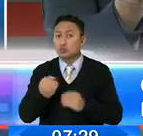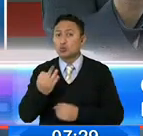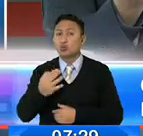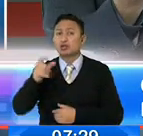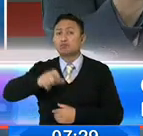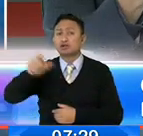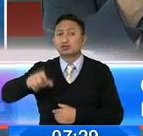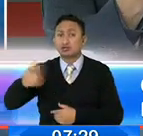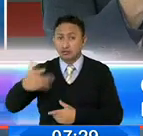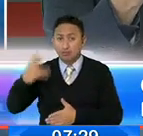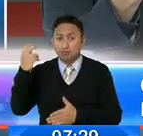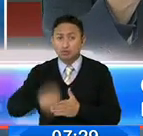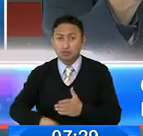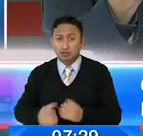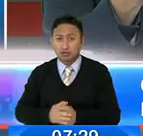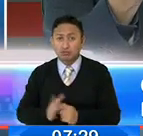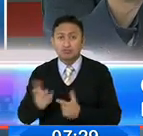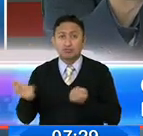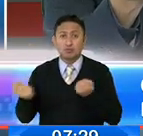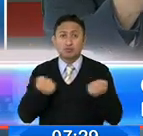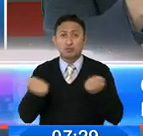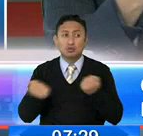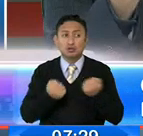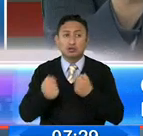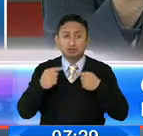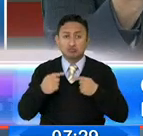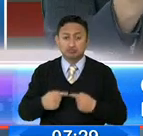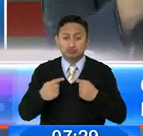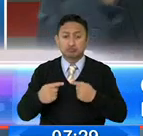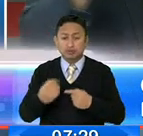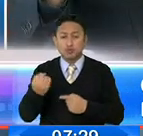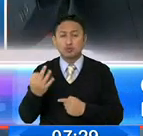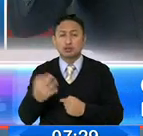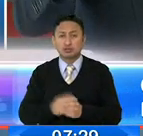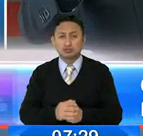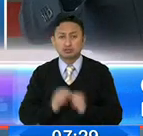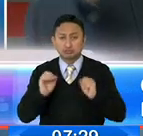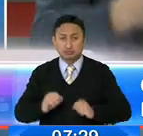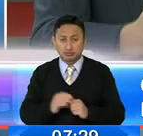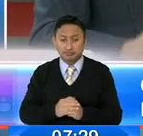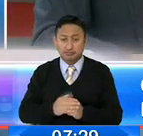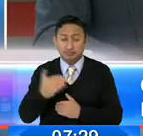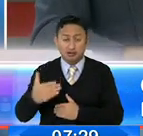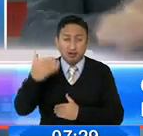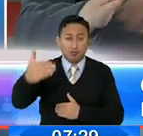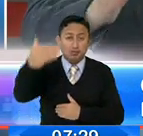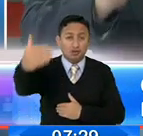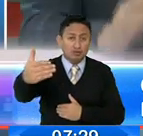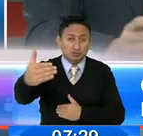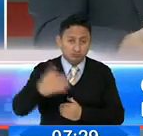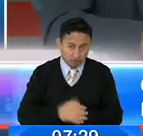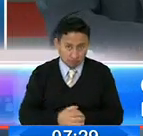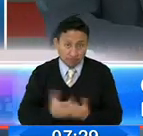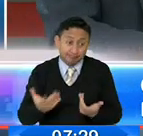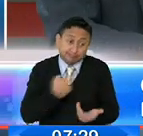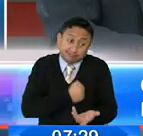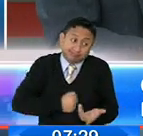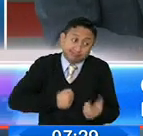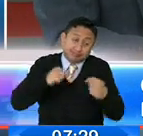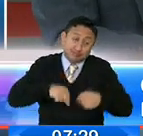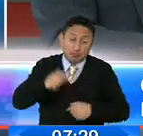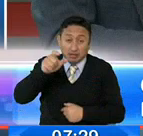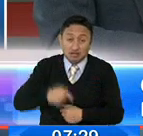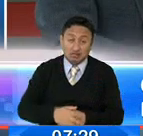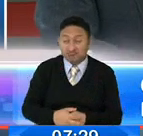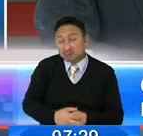personas se han multado? ¿Los operativos que han sido constantes? ¿Cuántos han sido? ¿Y cuánto más se proyecta realizarlo? Porque, lamentablemente, somos mal llevados.